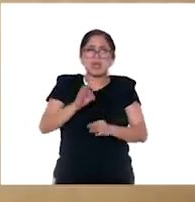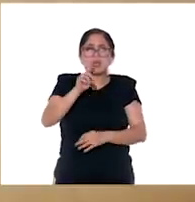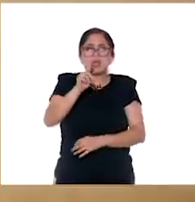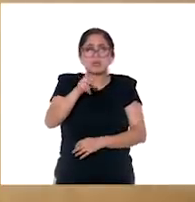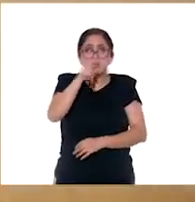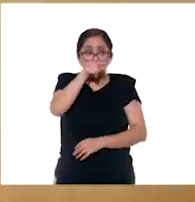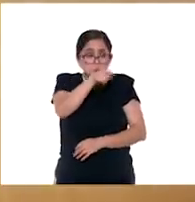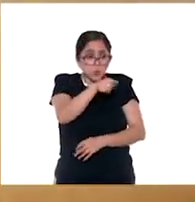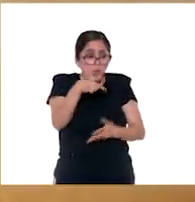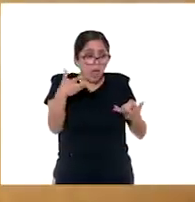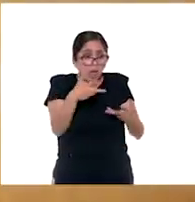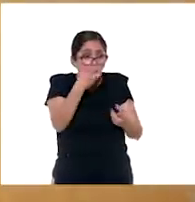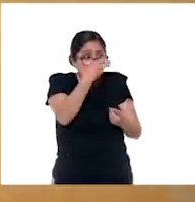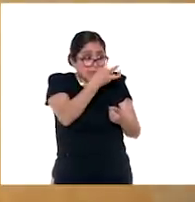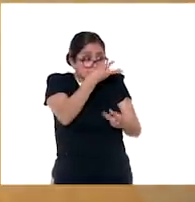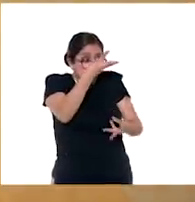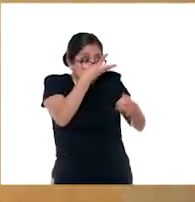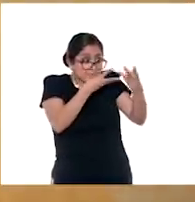agua,